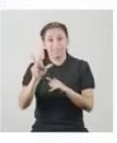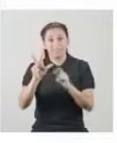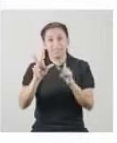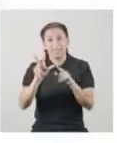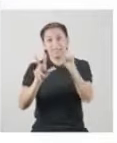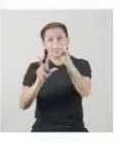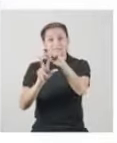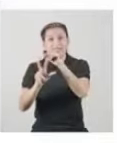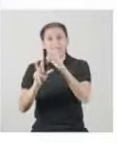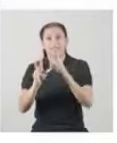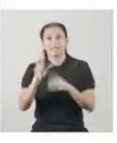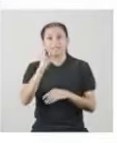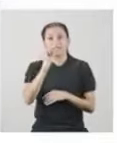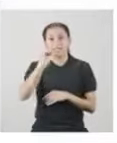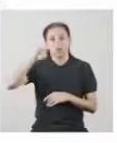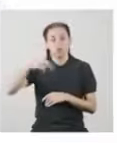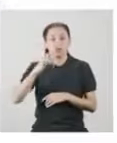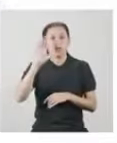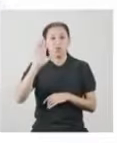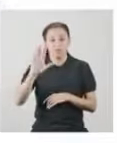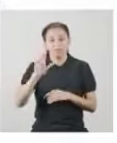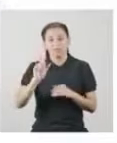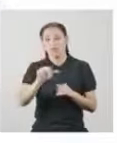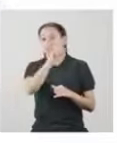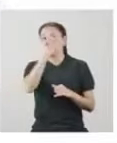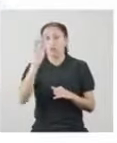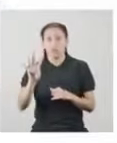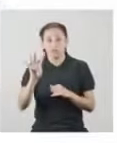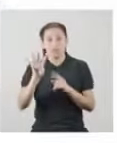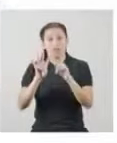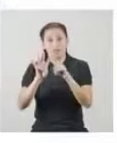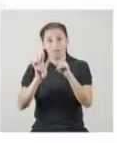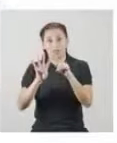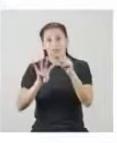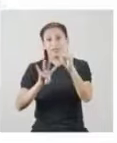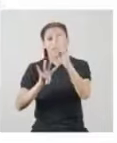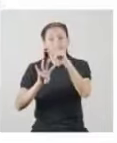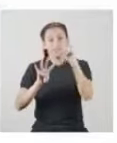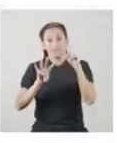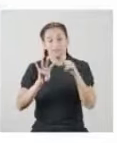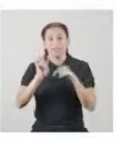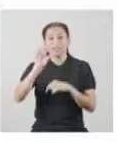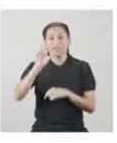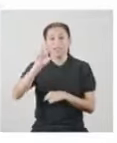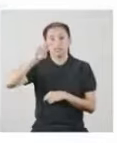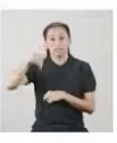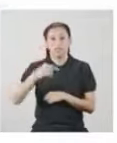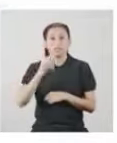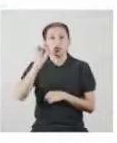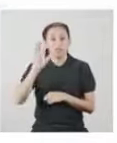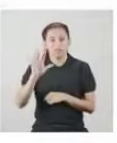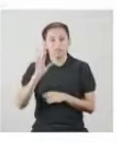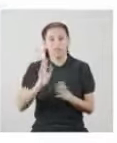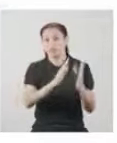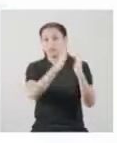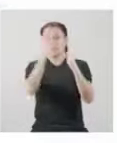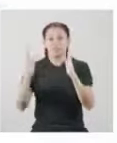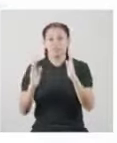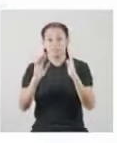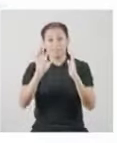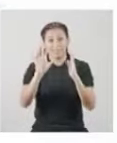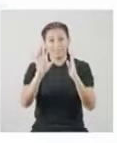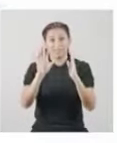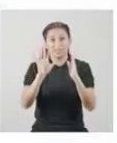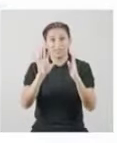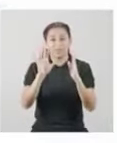tercer pez a la talla promedio es 0,5 La distancia del cuarto pez a la talla promedio es 3,5 La